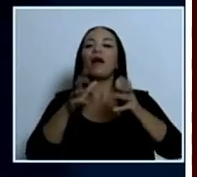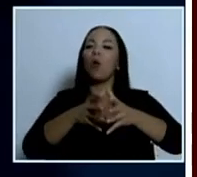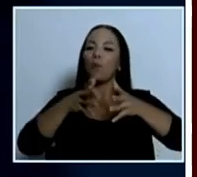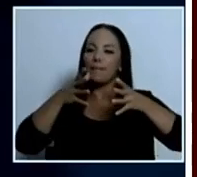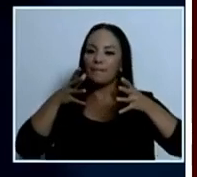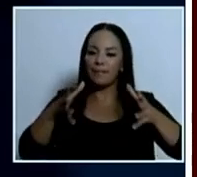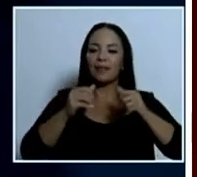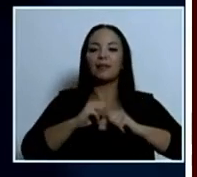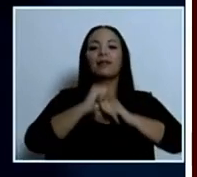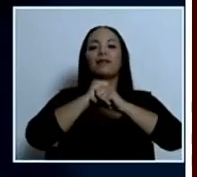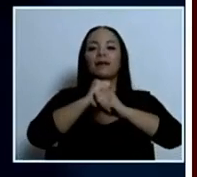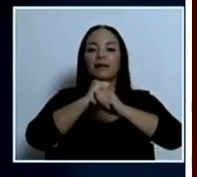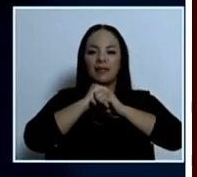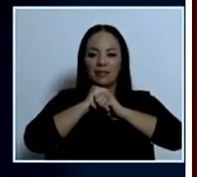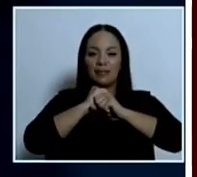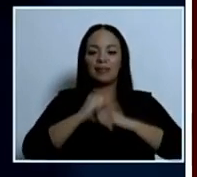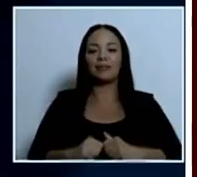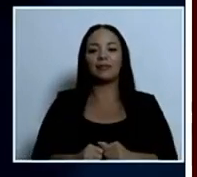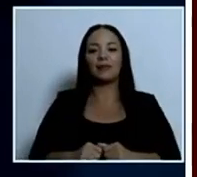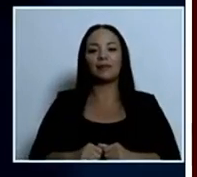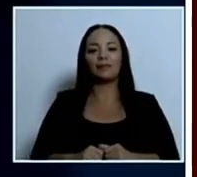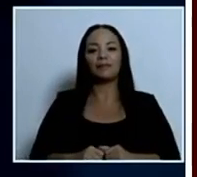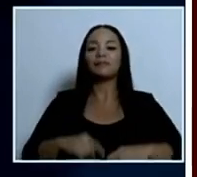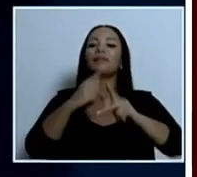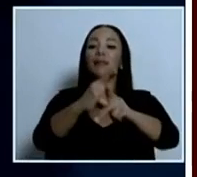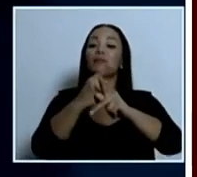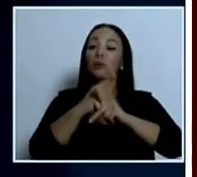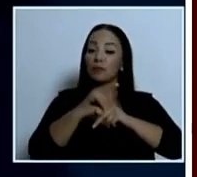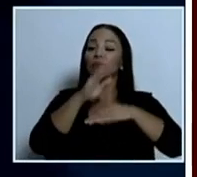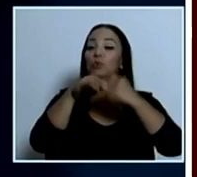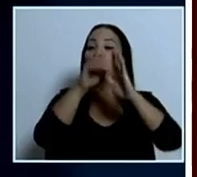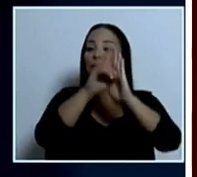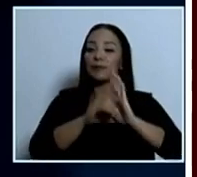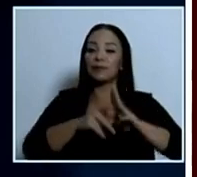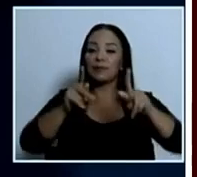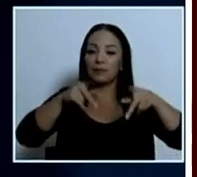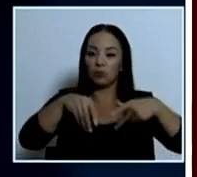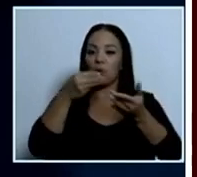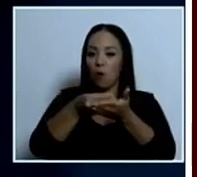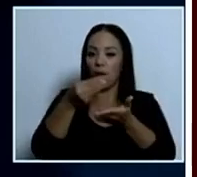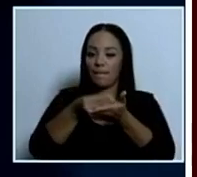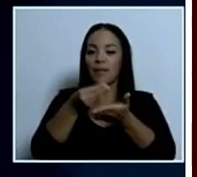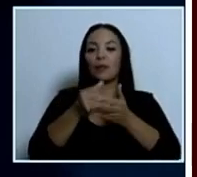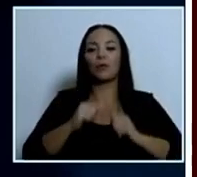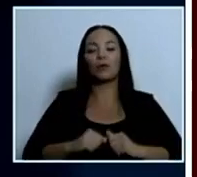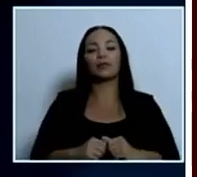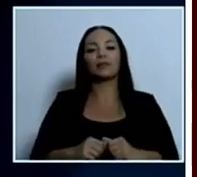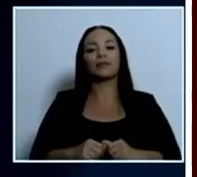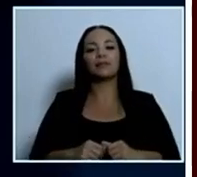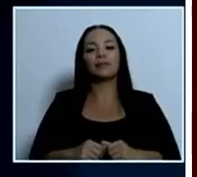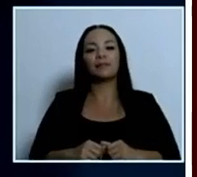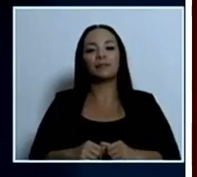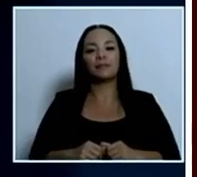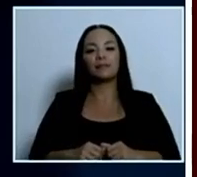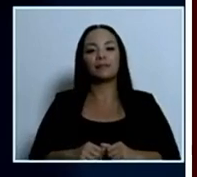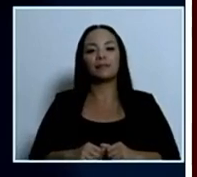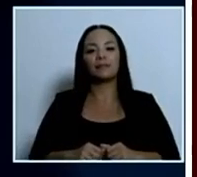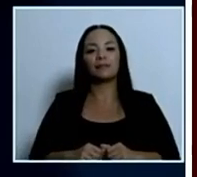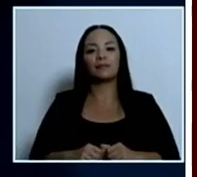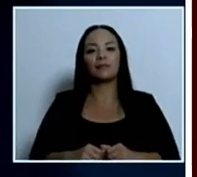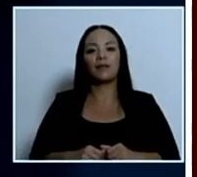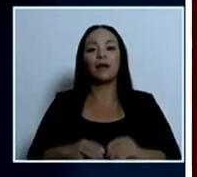y garantiza la protección de los derechos de los consumidores, disminuyendo la duración de los